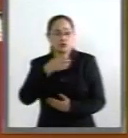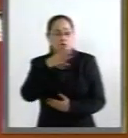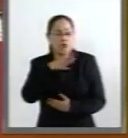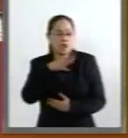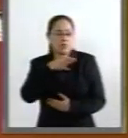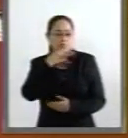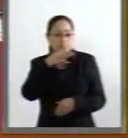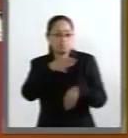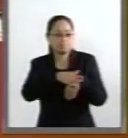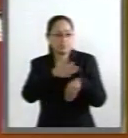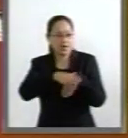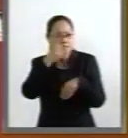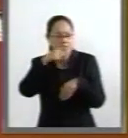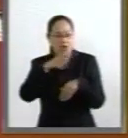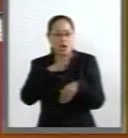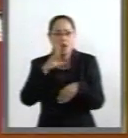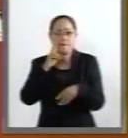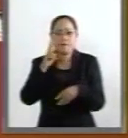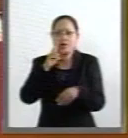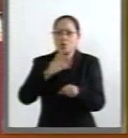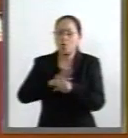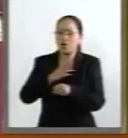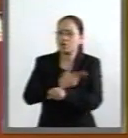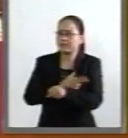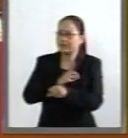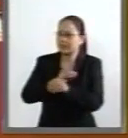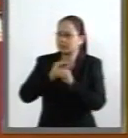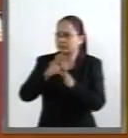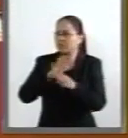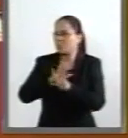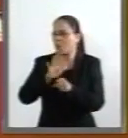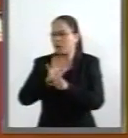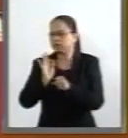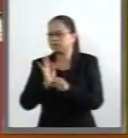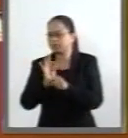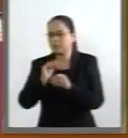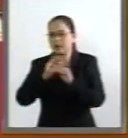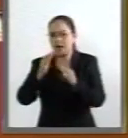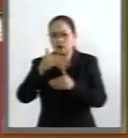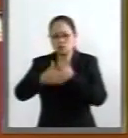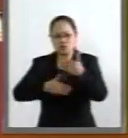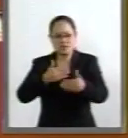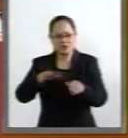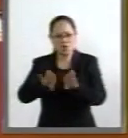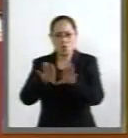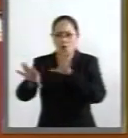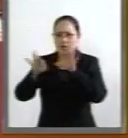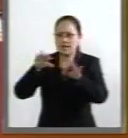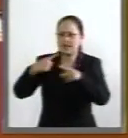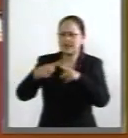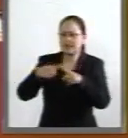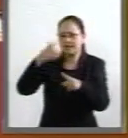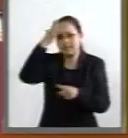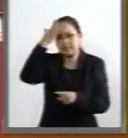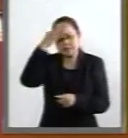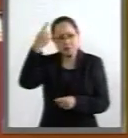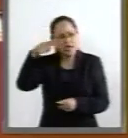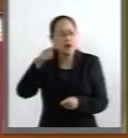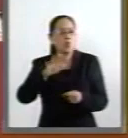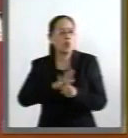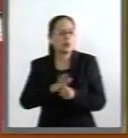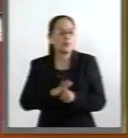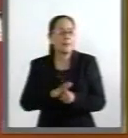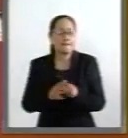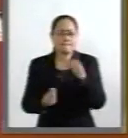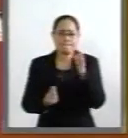establecer mecanismos de apertura, transparencia y certidumbre a dicho proceso, con la intención de evitar que